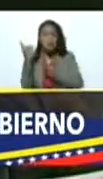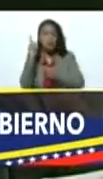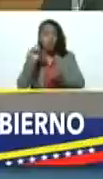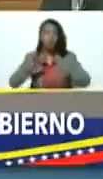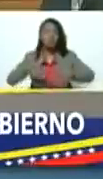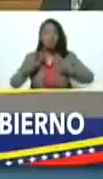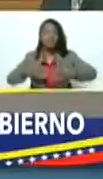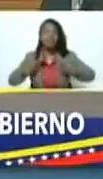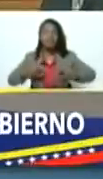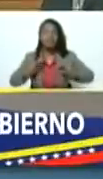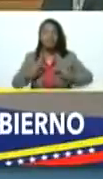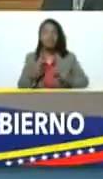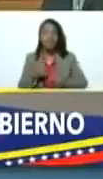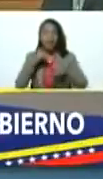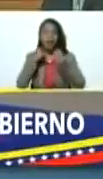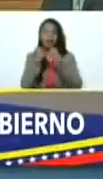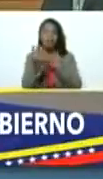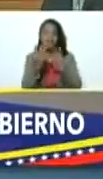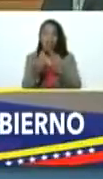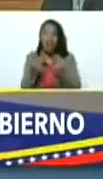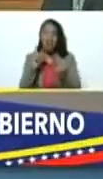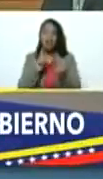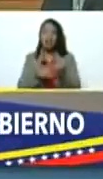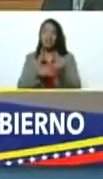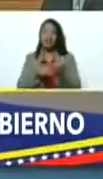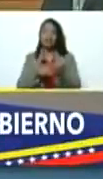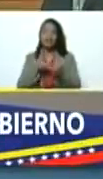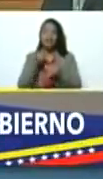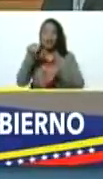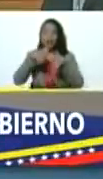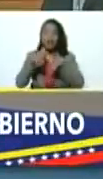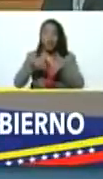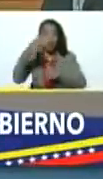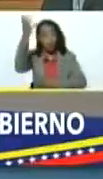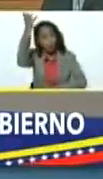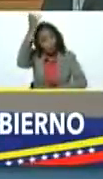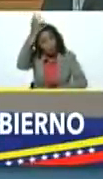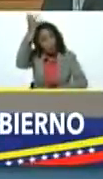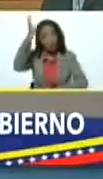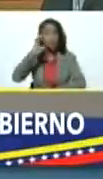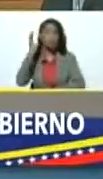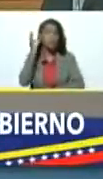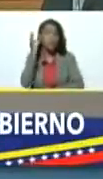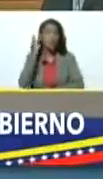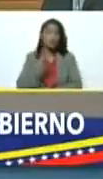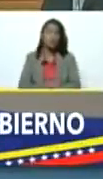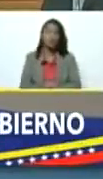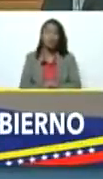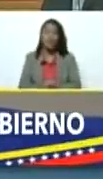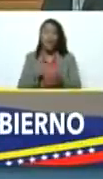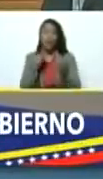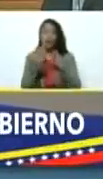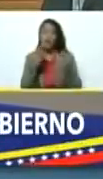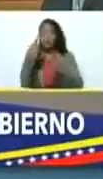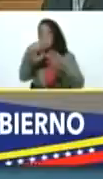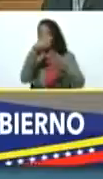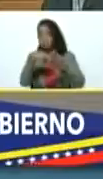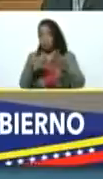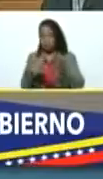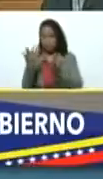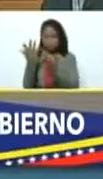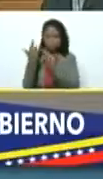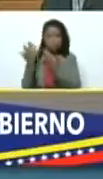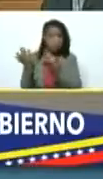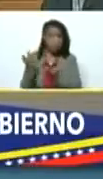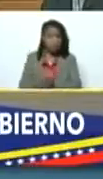contentos con la feria, con la elección de la reina, con la feria Taurín y todas esas cosas. Me dicen, ¿verdad?